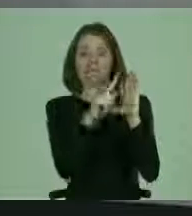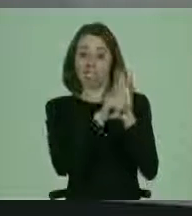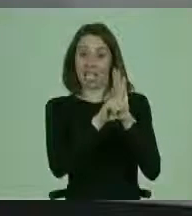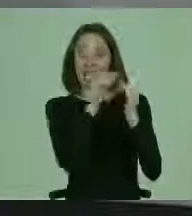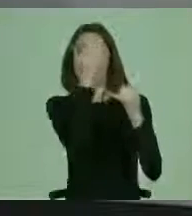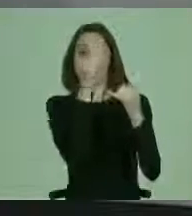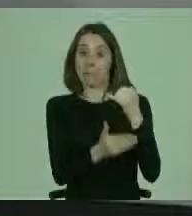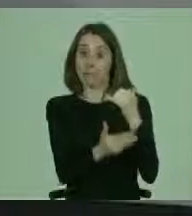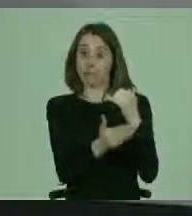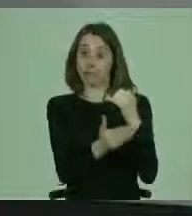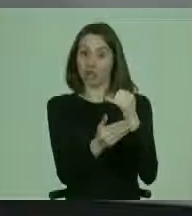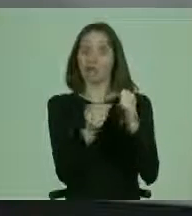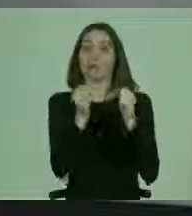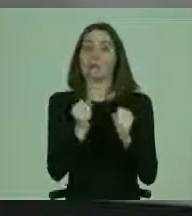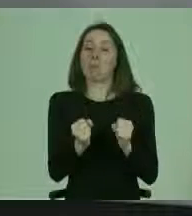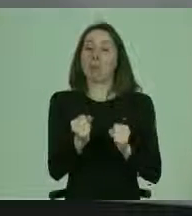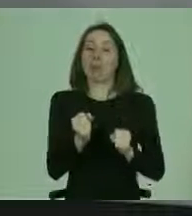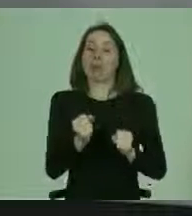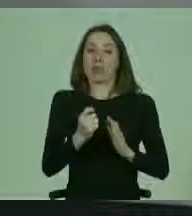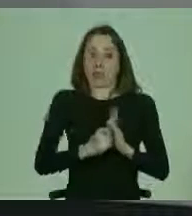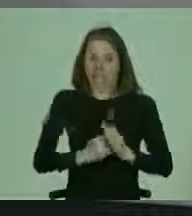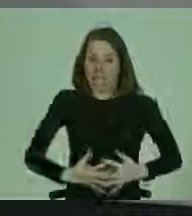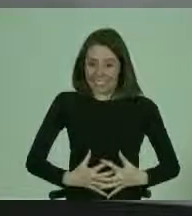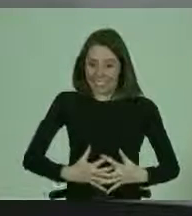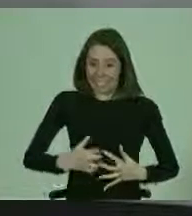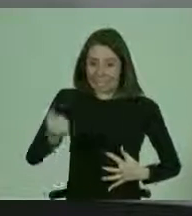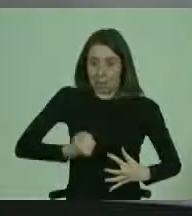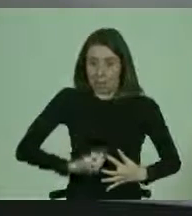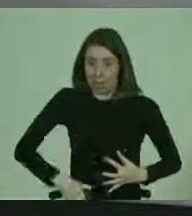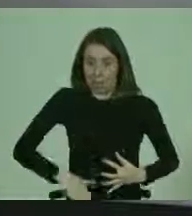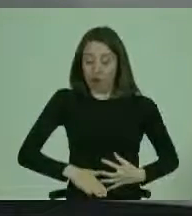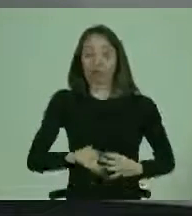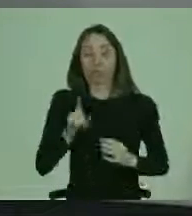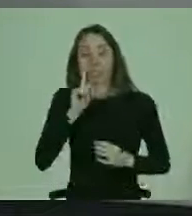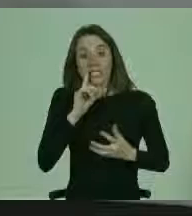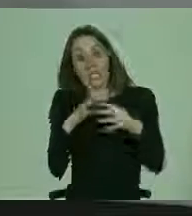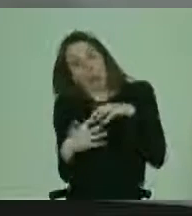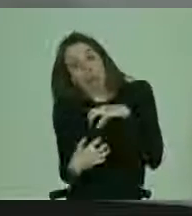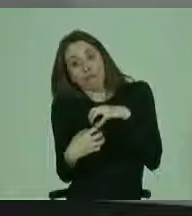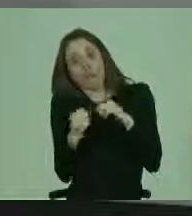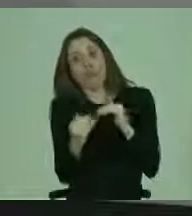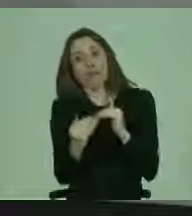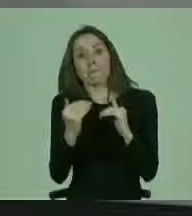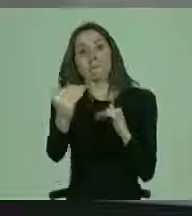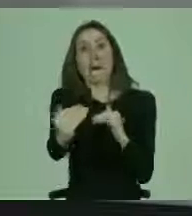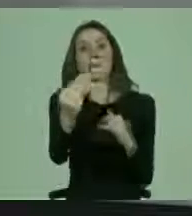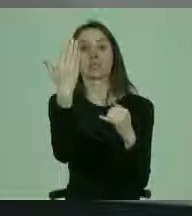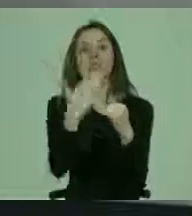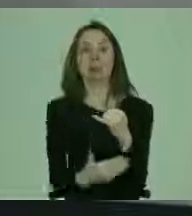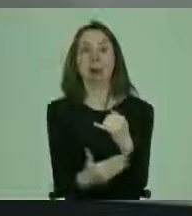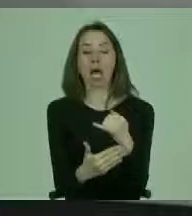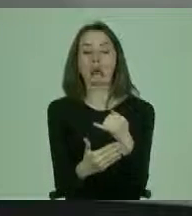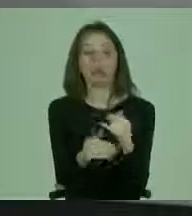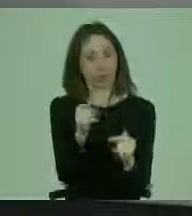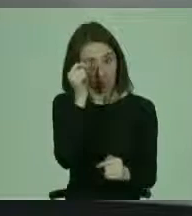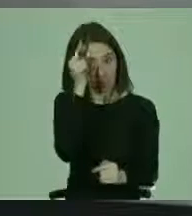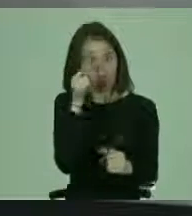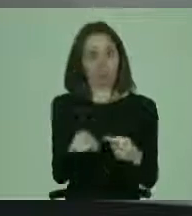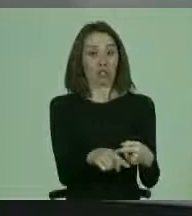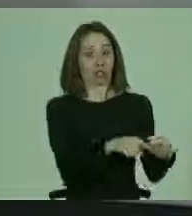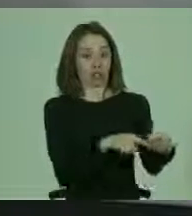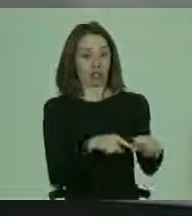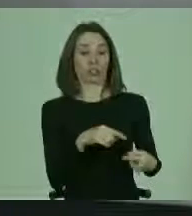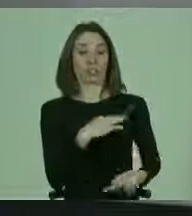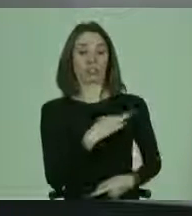abortos comunes y corrientes. Entonces, para que se entienda bien, la sociedad